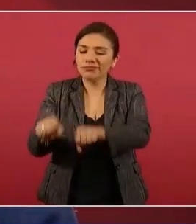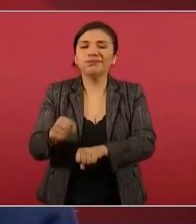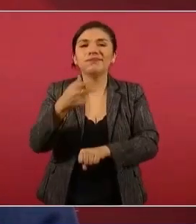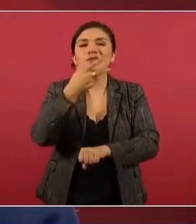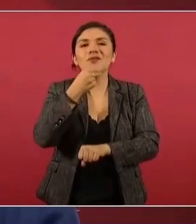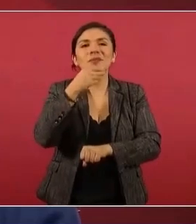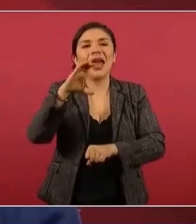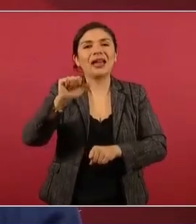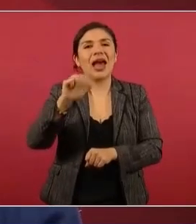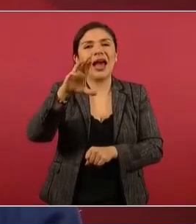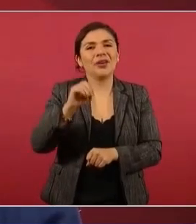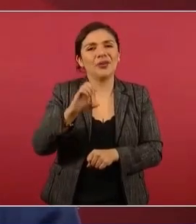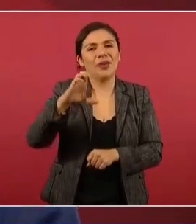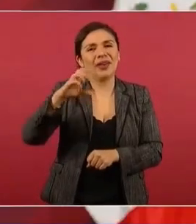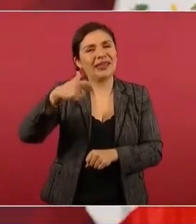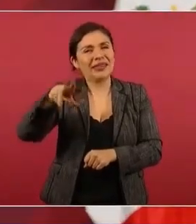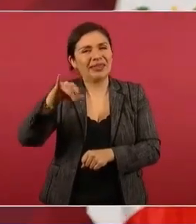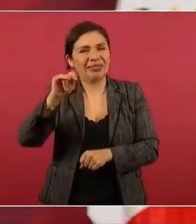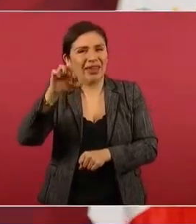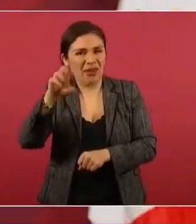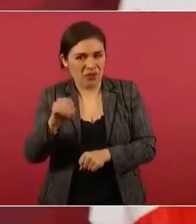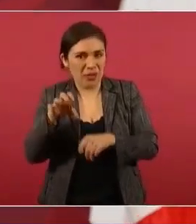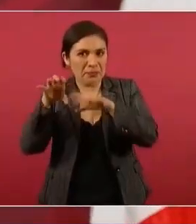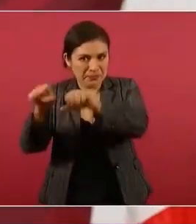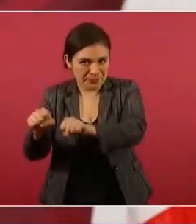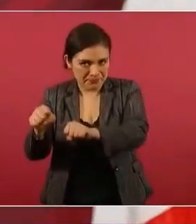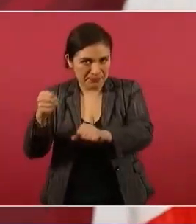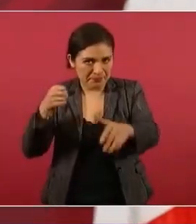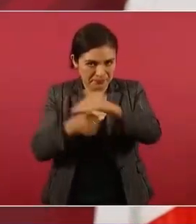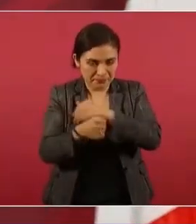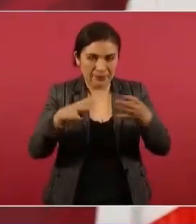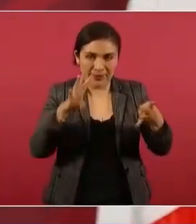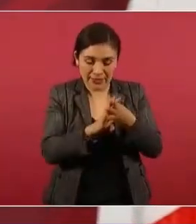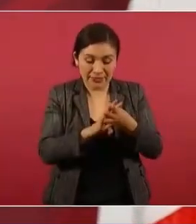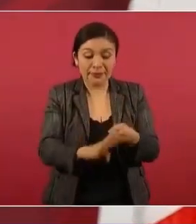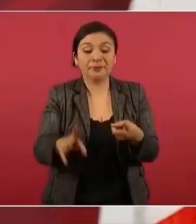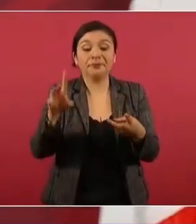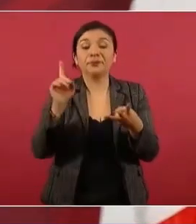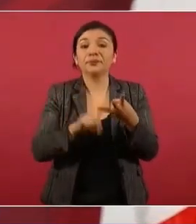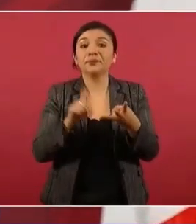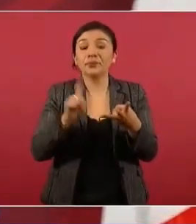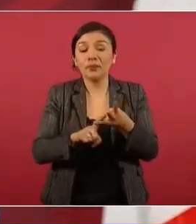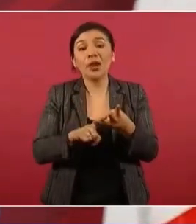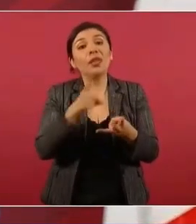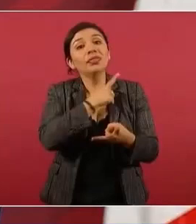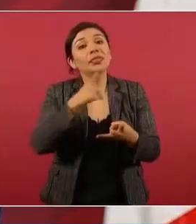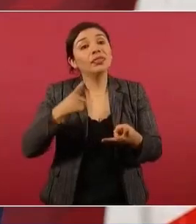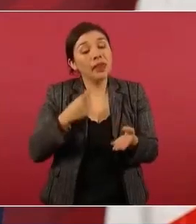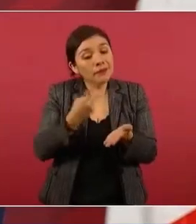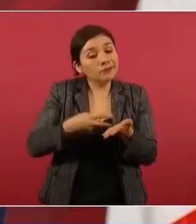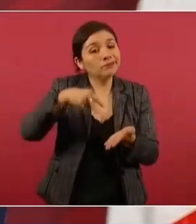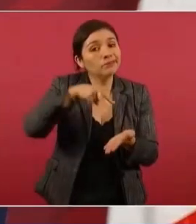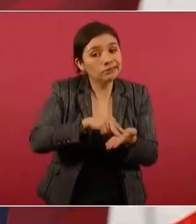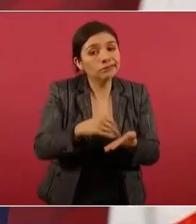tercero, que ofrezcas disculpas